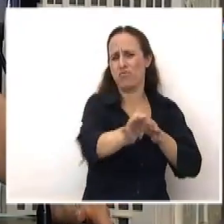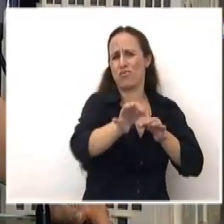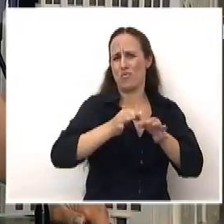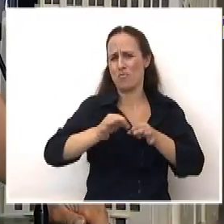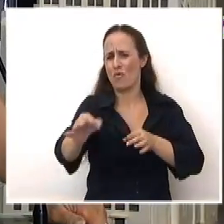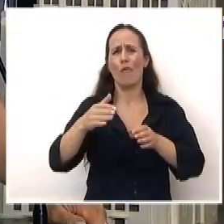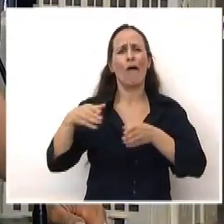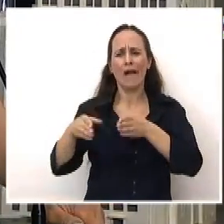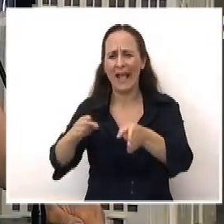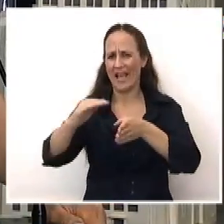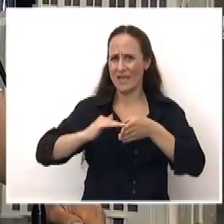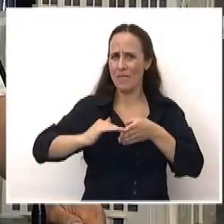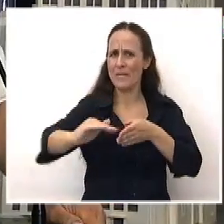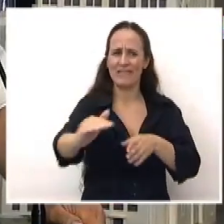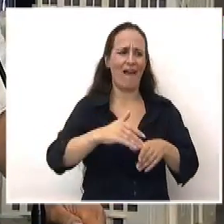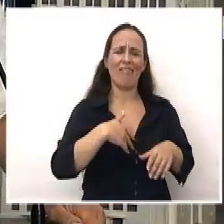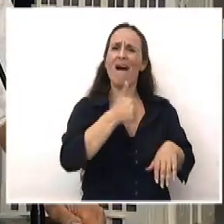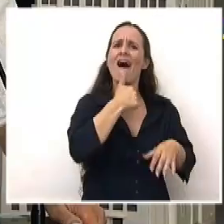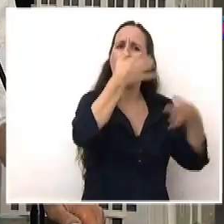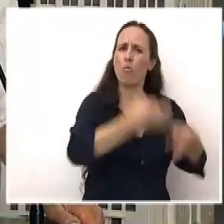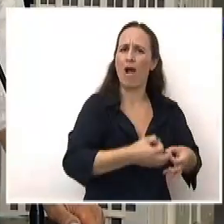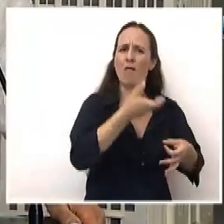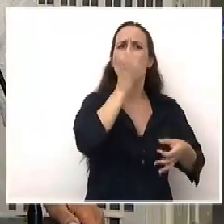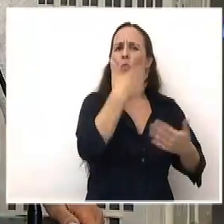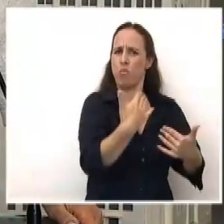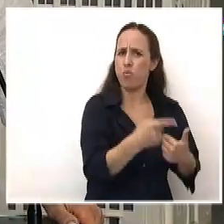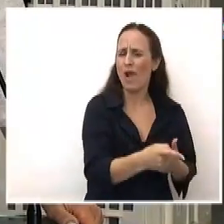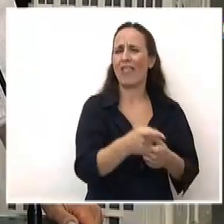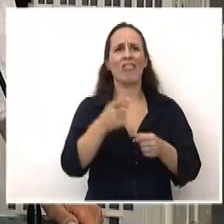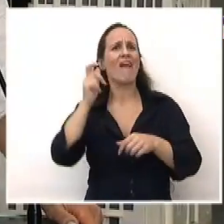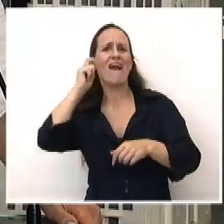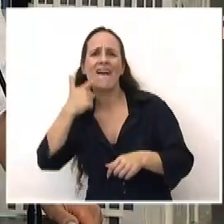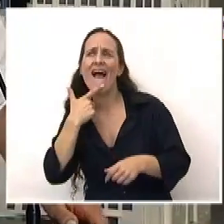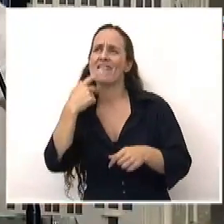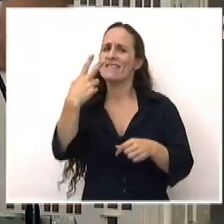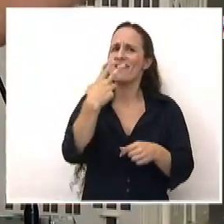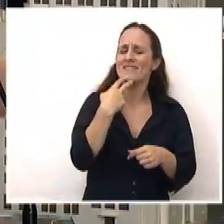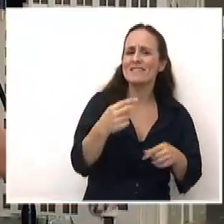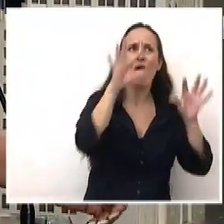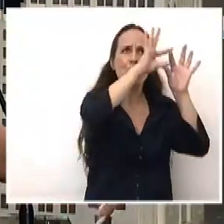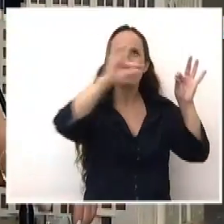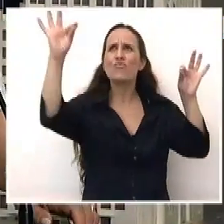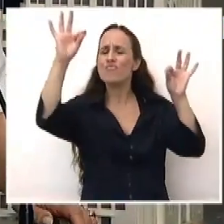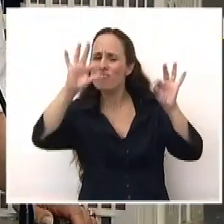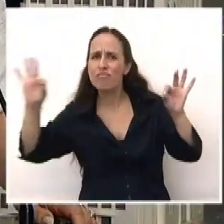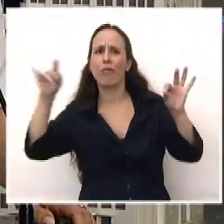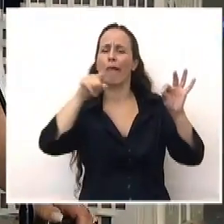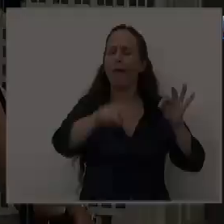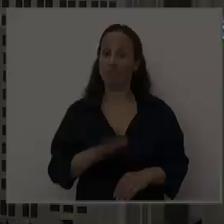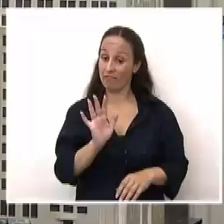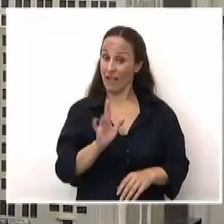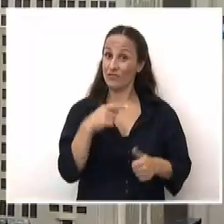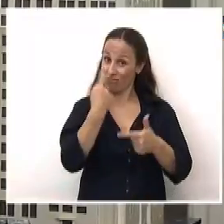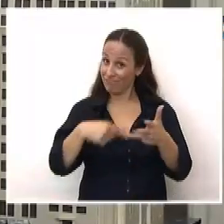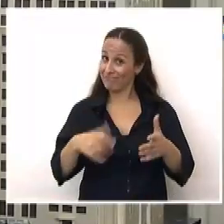potable, en gas, en electricidad, en líneas de alta tensión, en usinas, en atucha, en yaciretá.